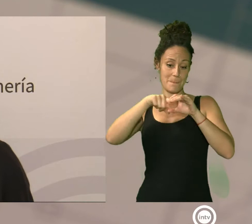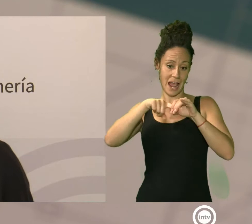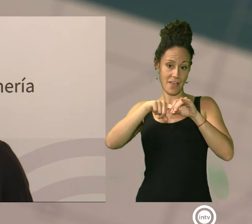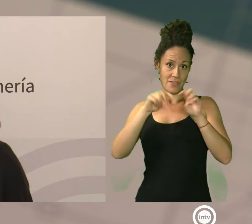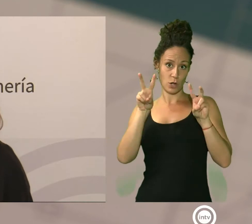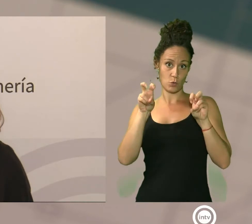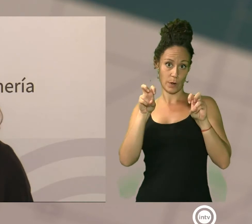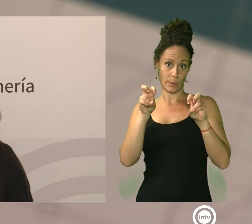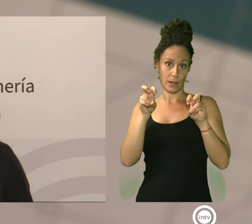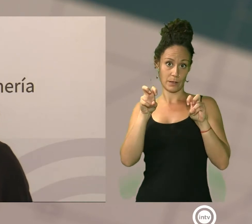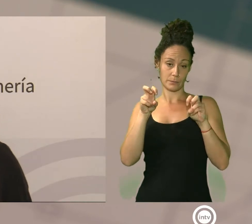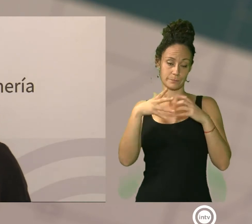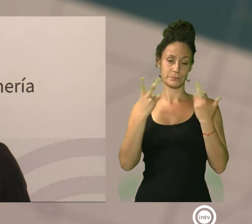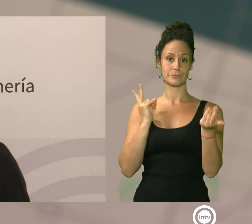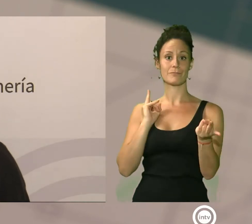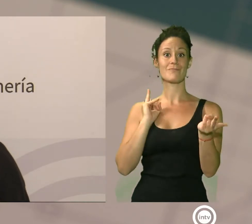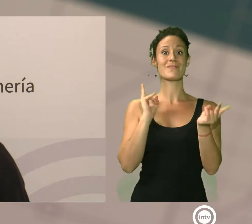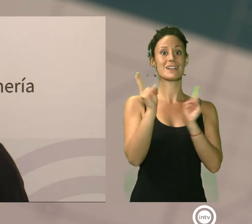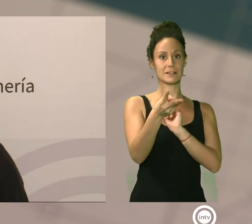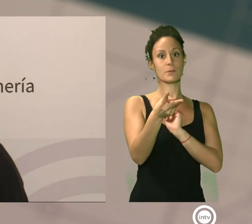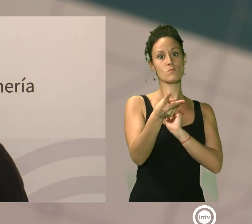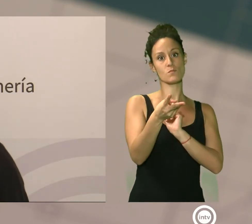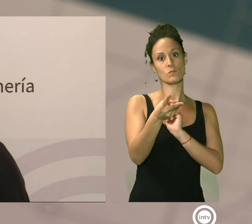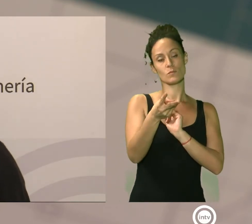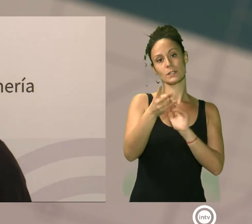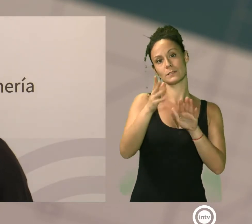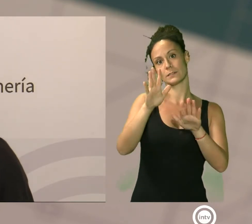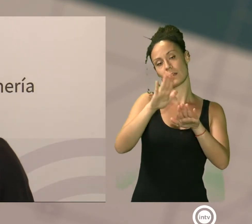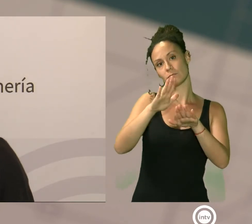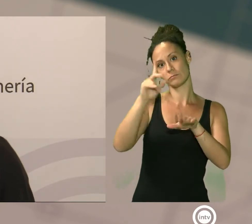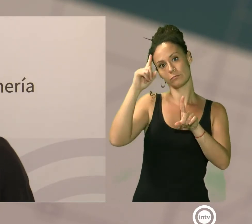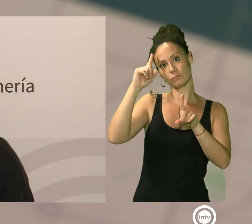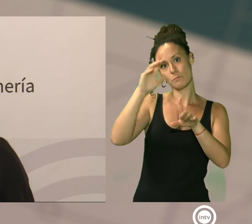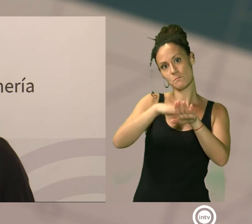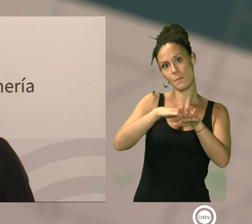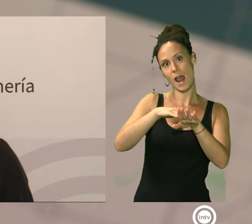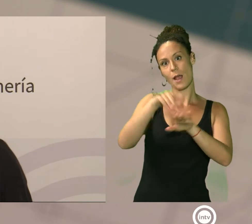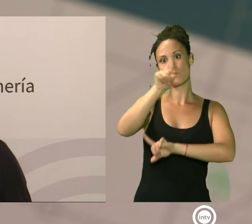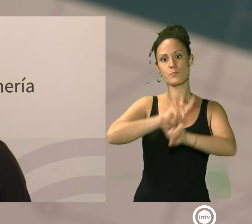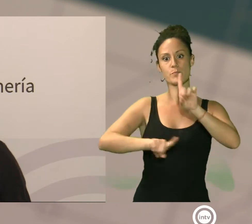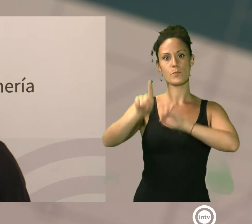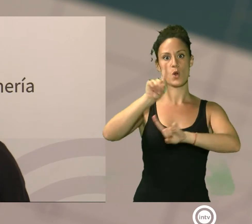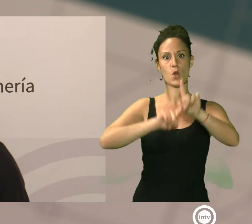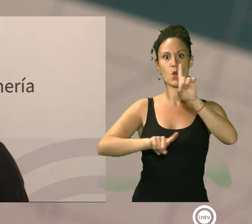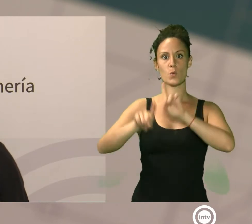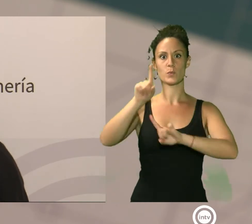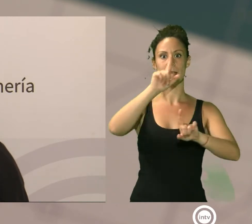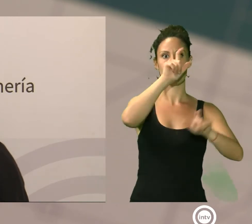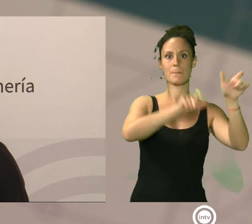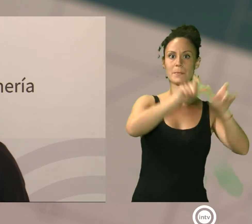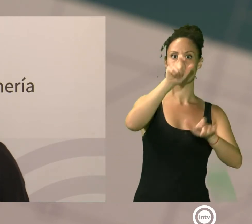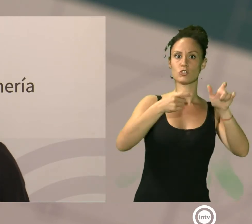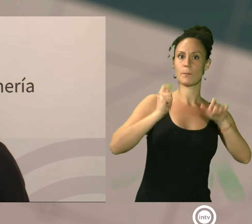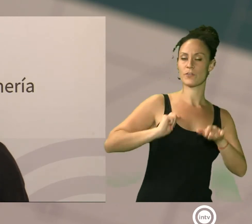damos también respuesta al problema del envejecimiento de plantilla que